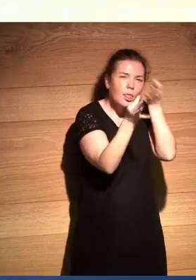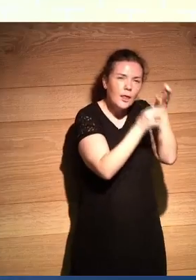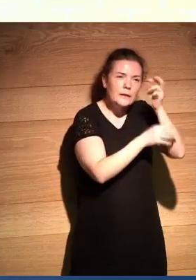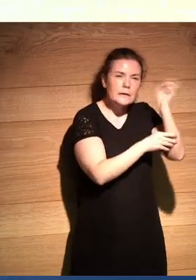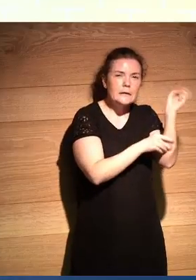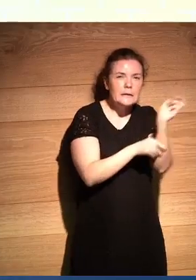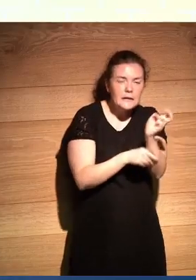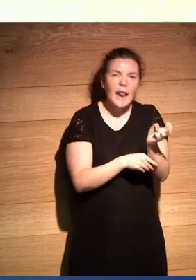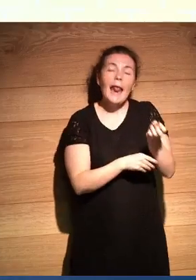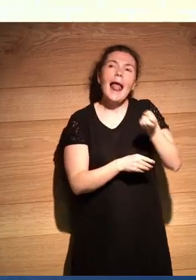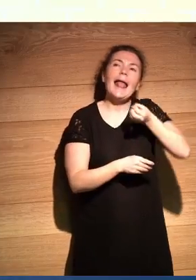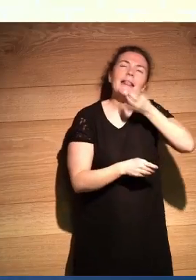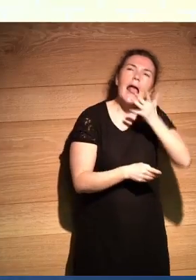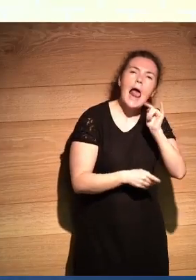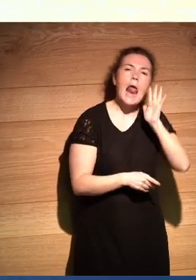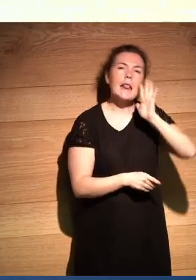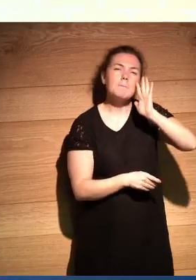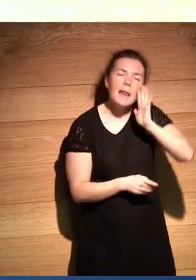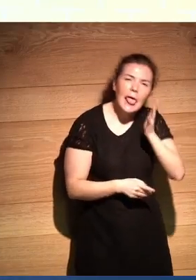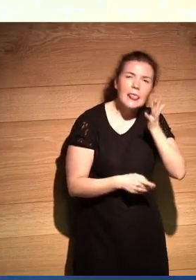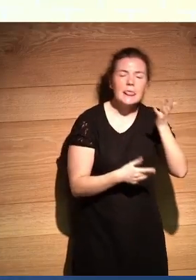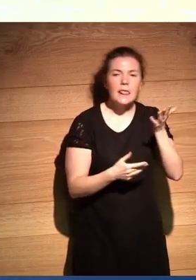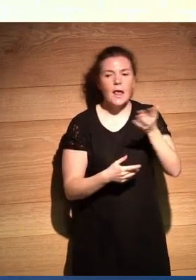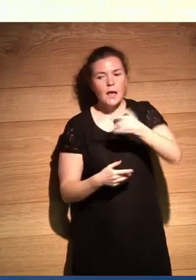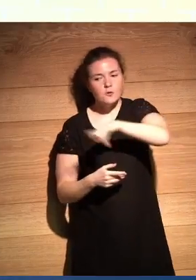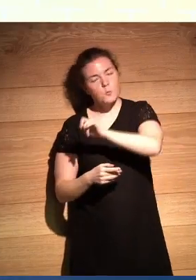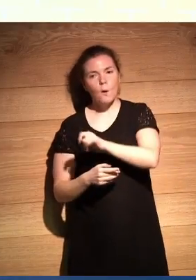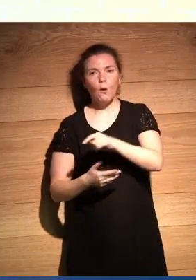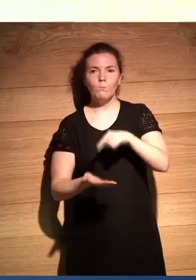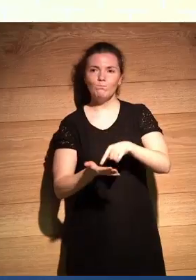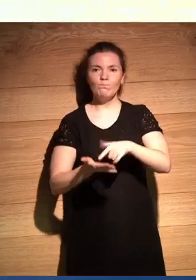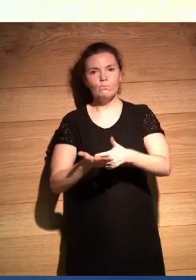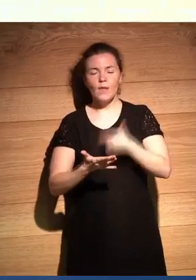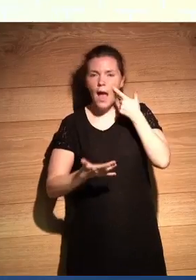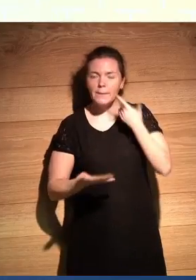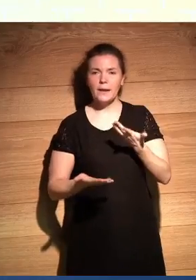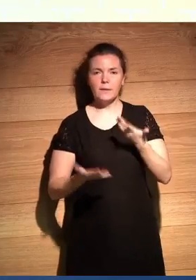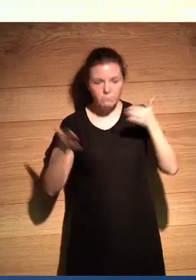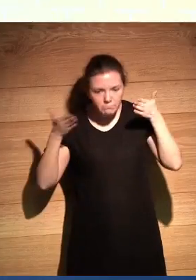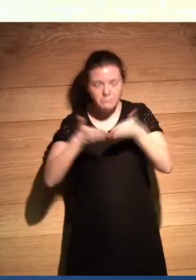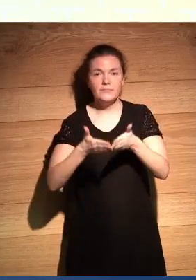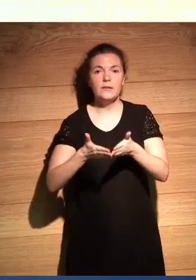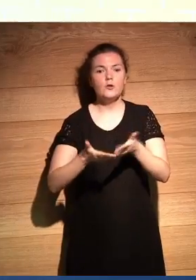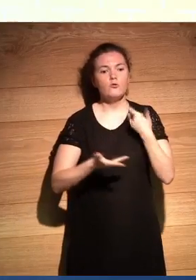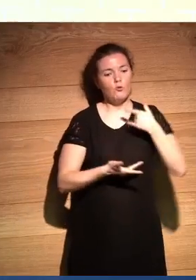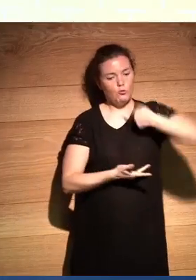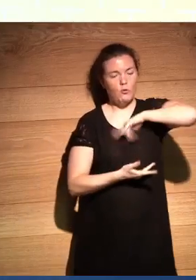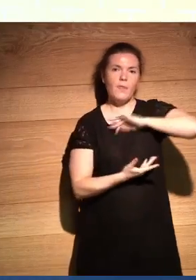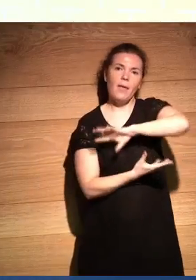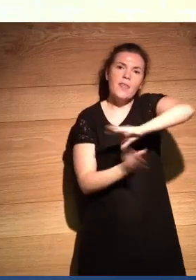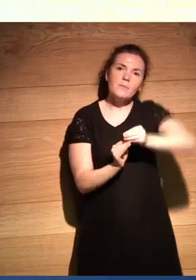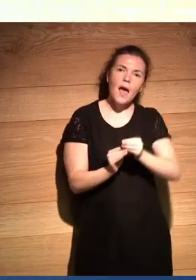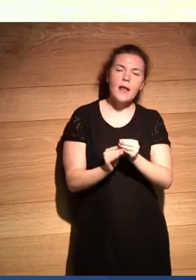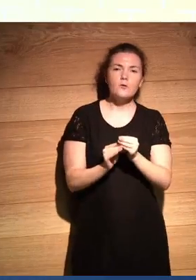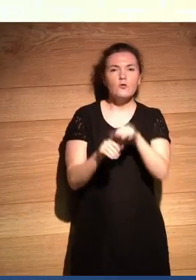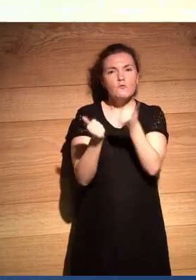y que tal si mejor y ellos nos pusieron un poco los pies sobre la tierra pues tuvimos que adaptarnos también a un tipo de trabajo